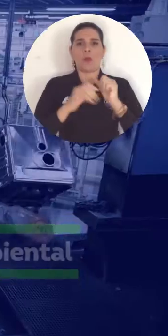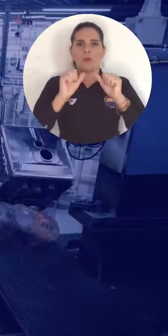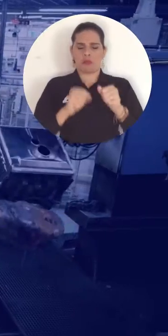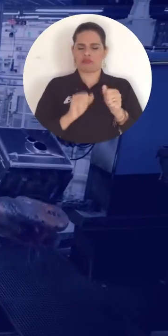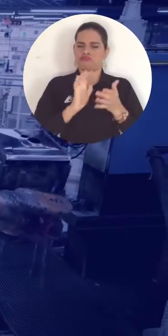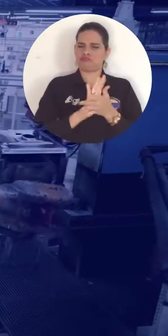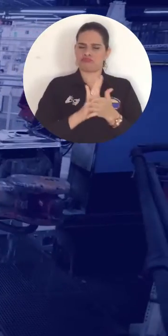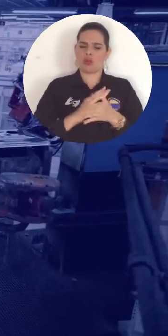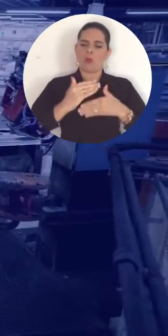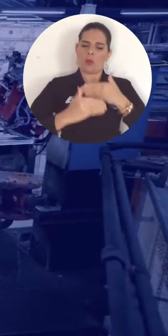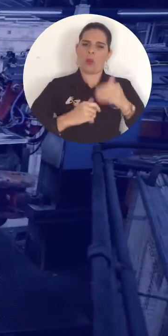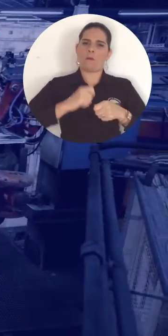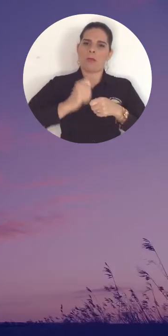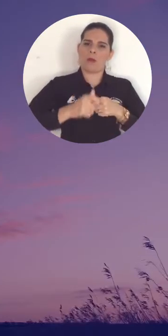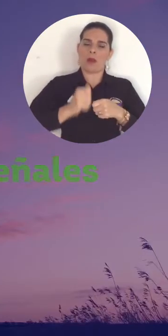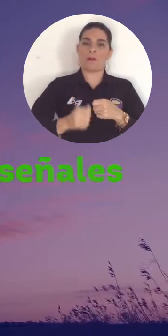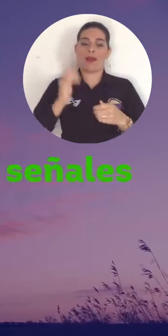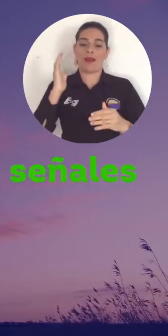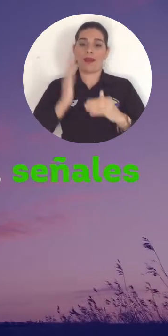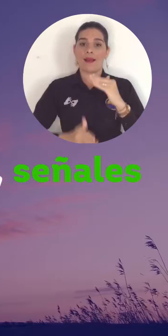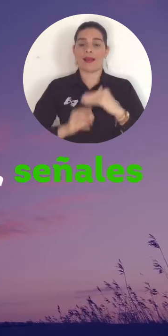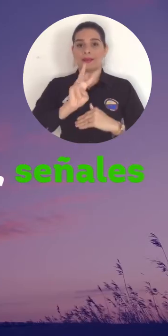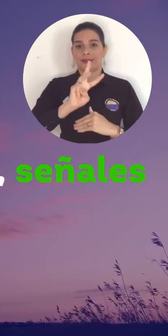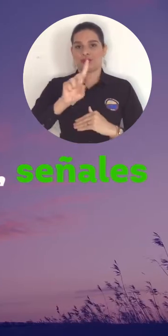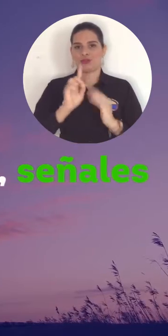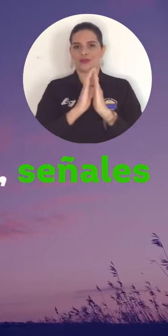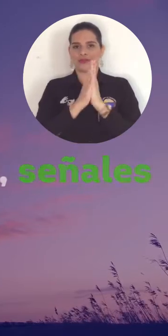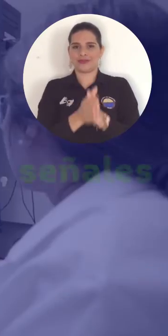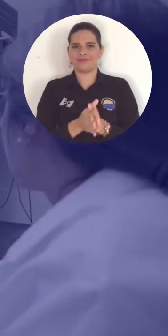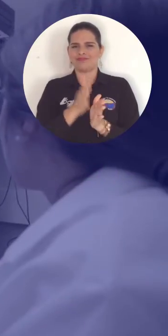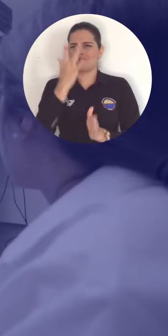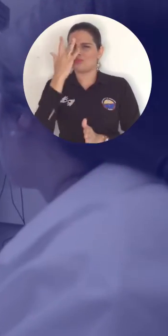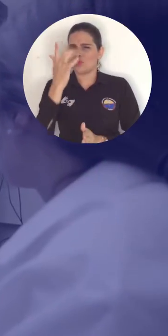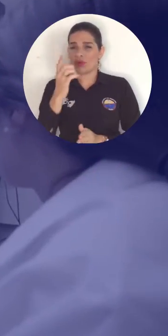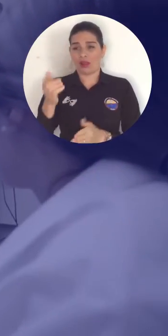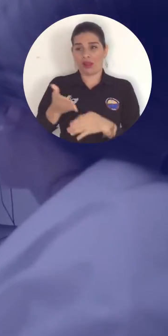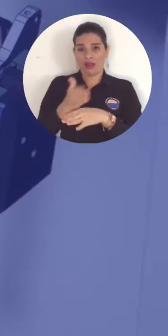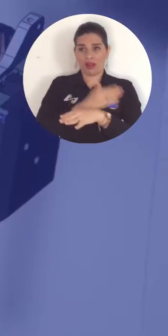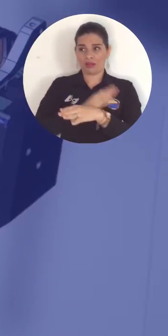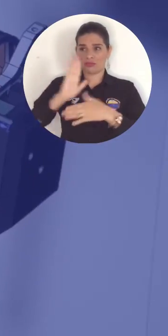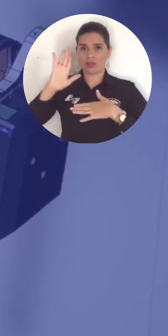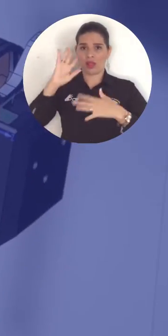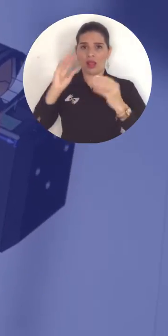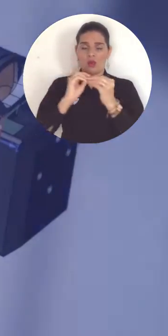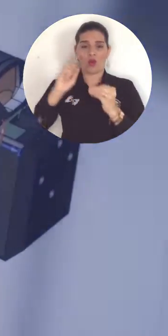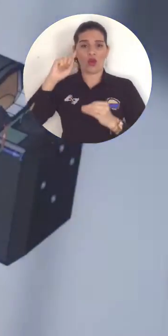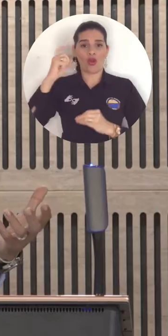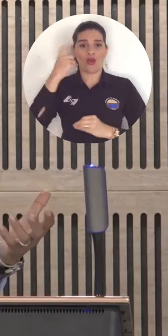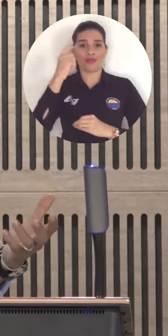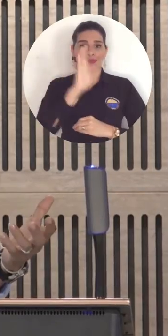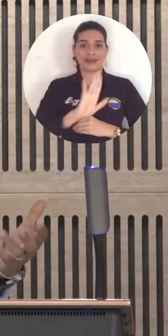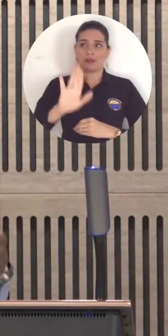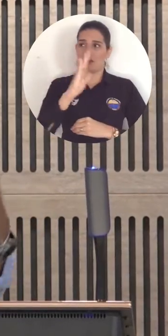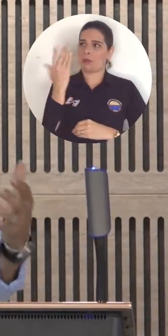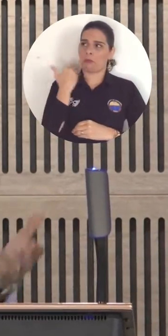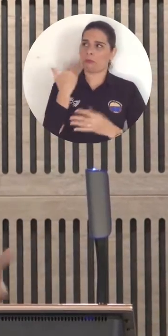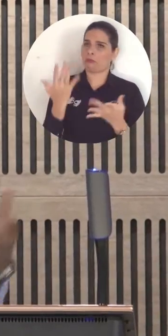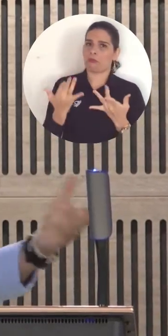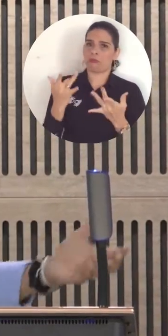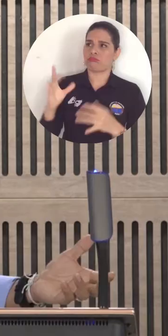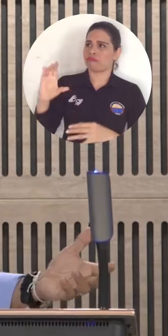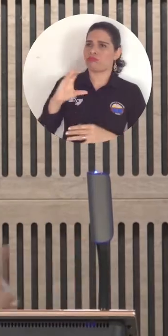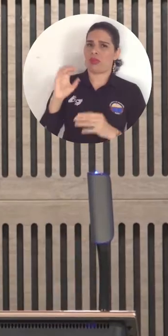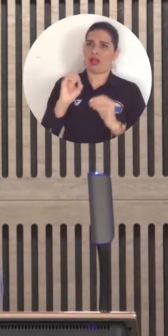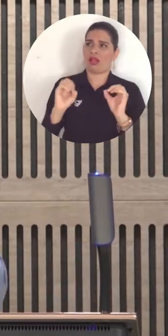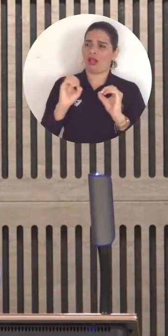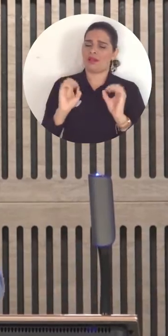ambiental, industria y organizaciones, sistemas, señales y energía y sistemas de computación. Para mantener estándares de acreditación internacional